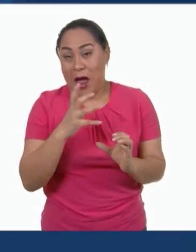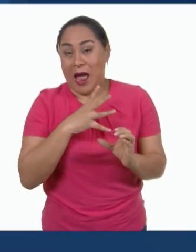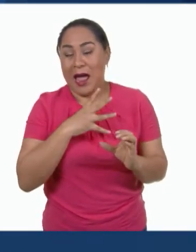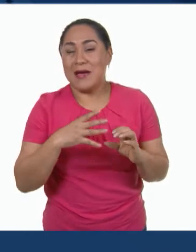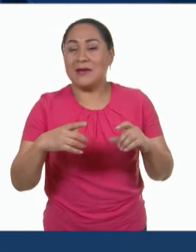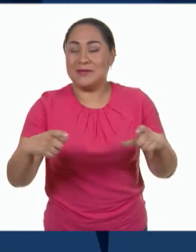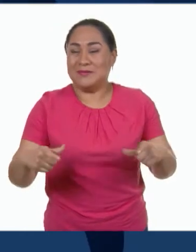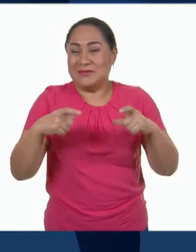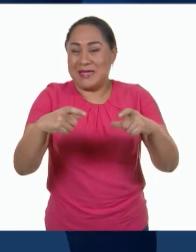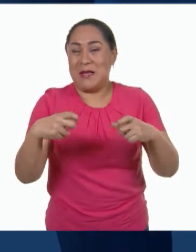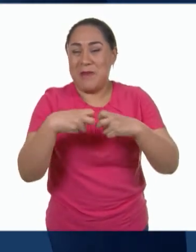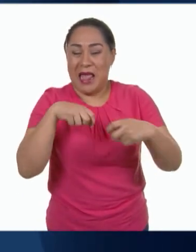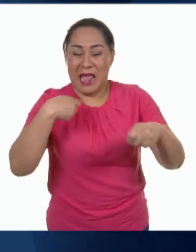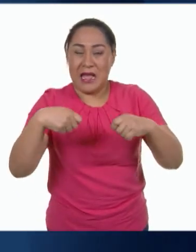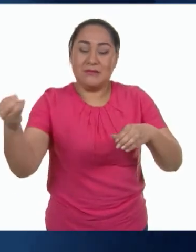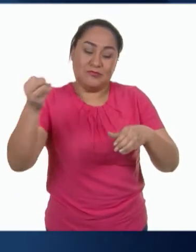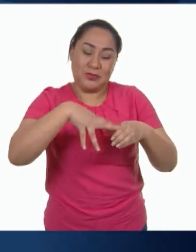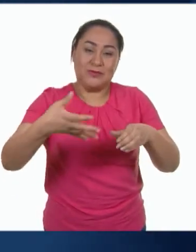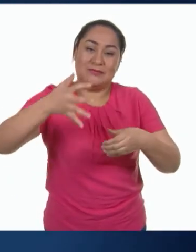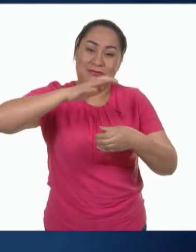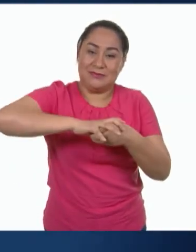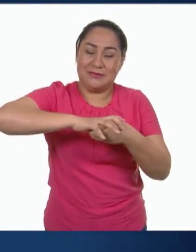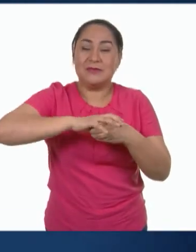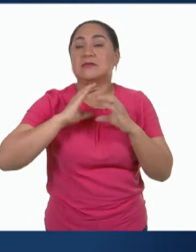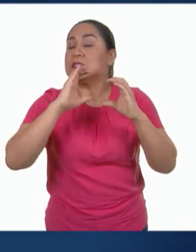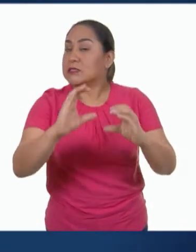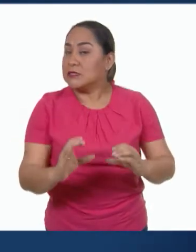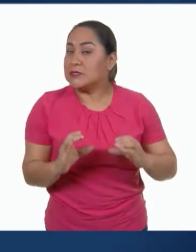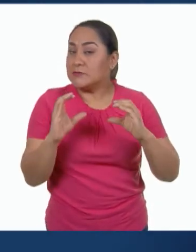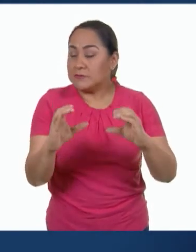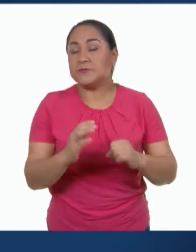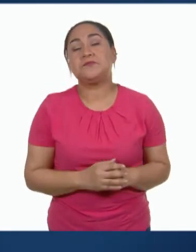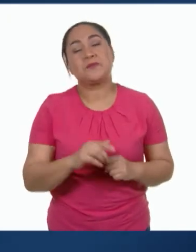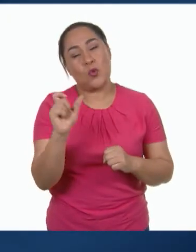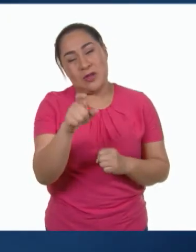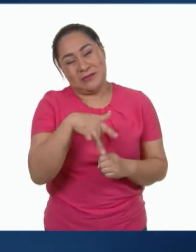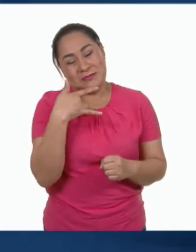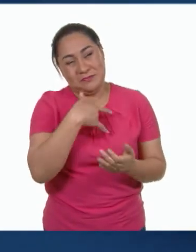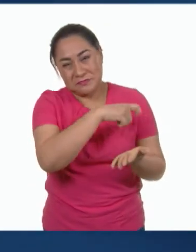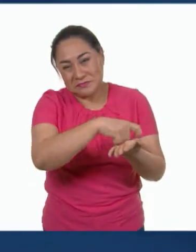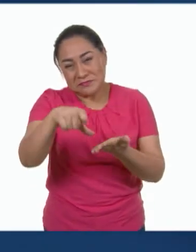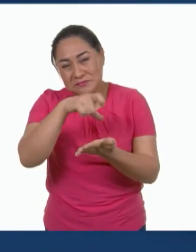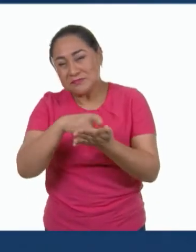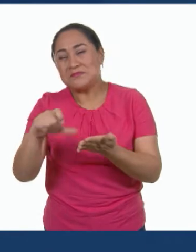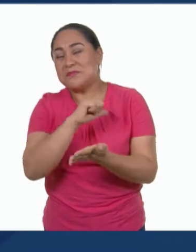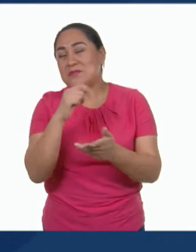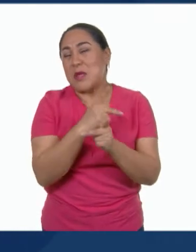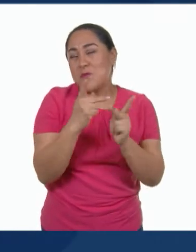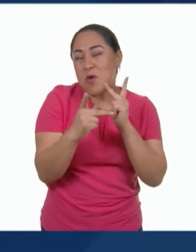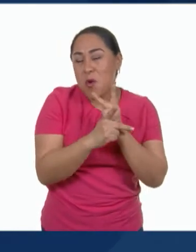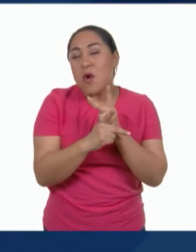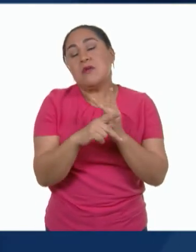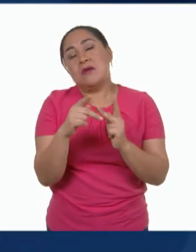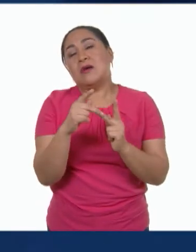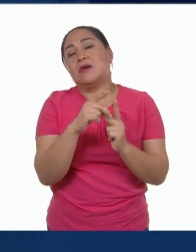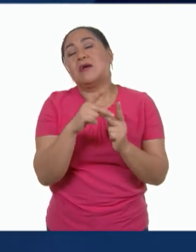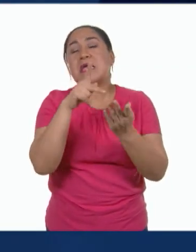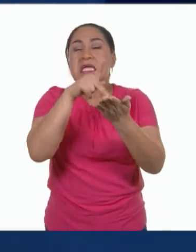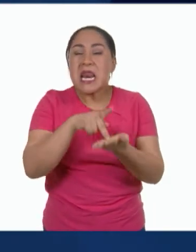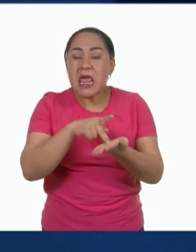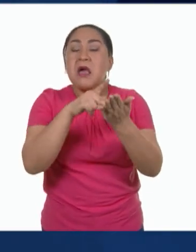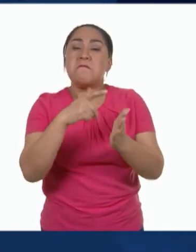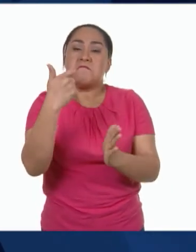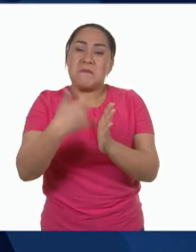para guardar los objetos sueltos. Generalmente, los productos que se pueden comprar a granel son más baratos porque se